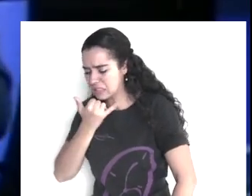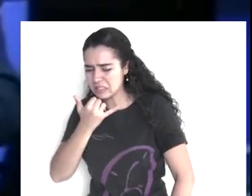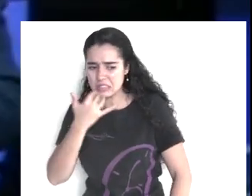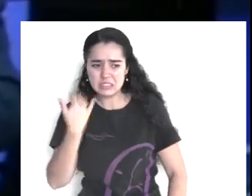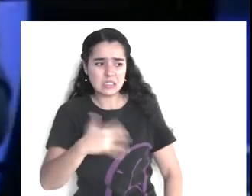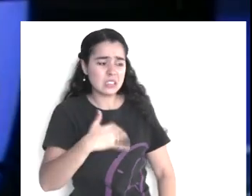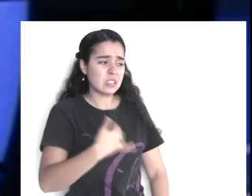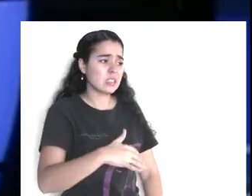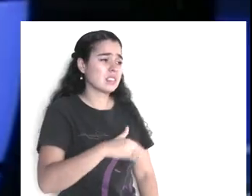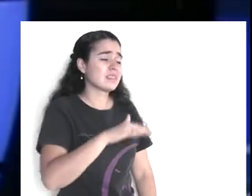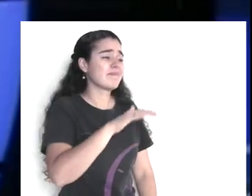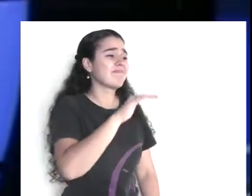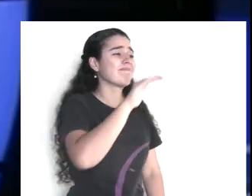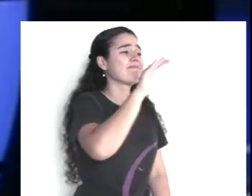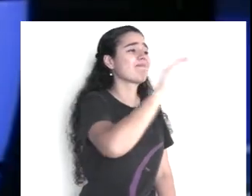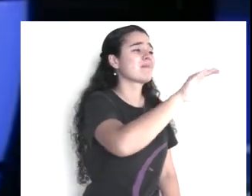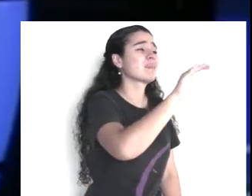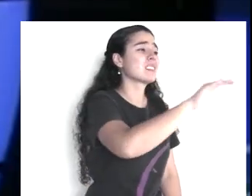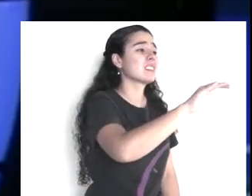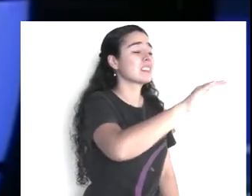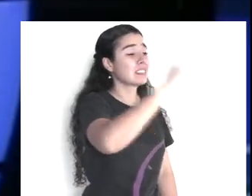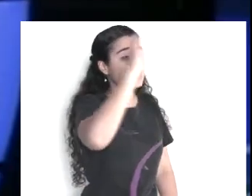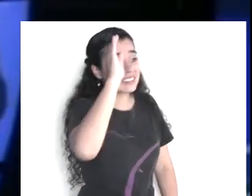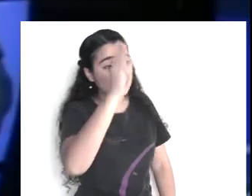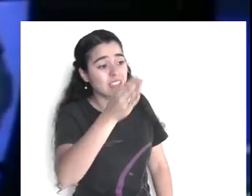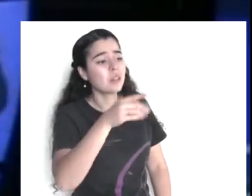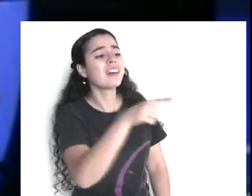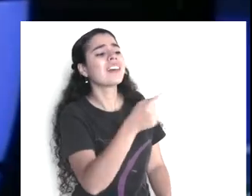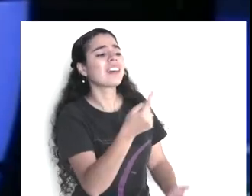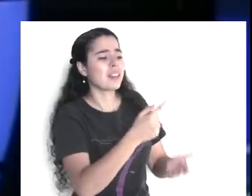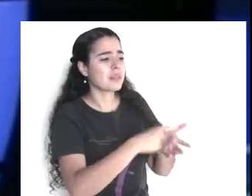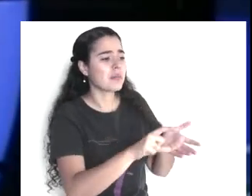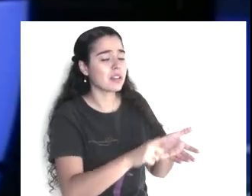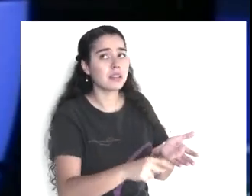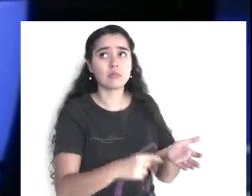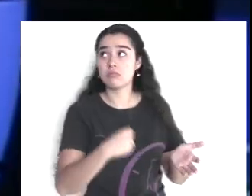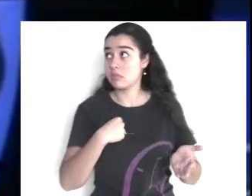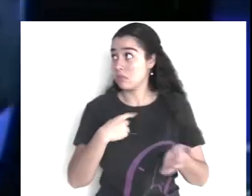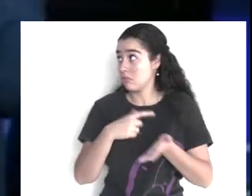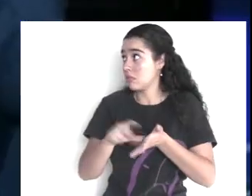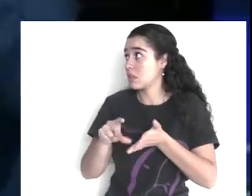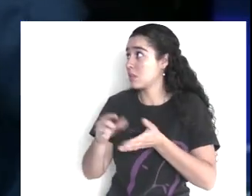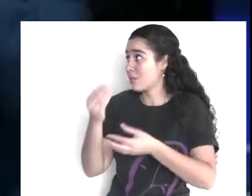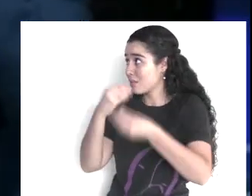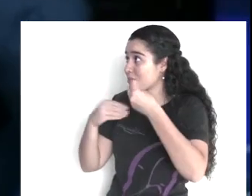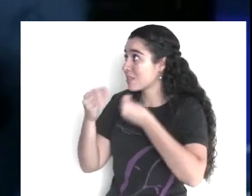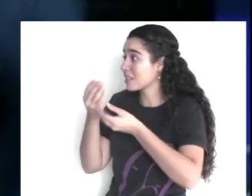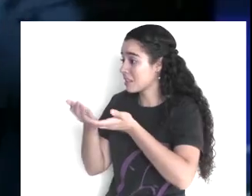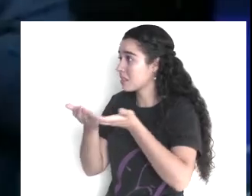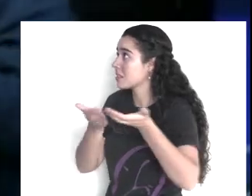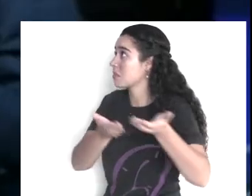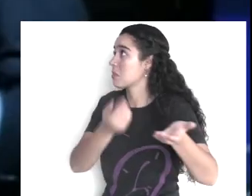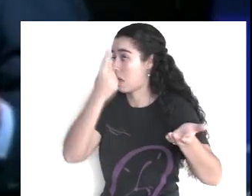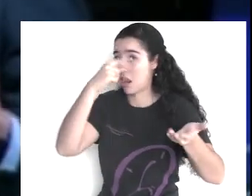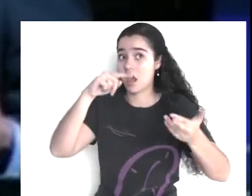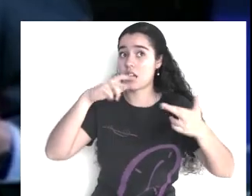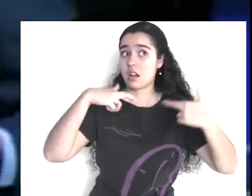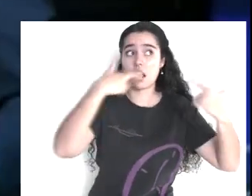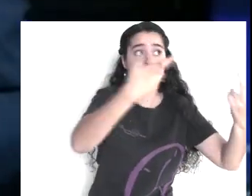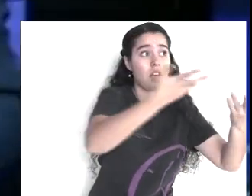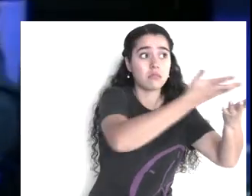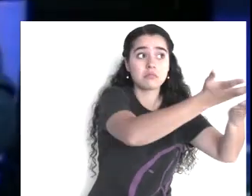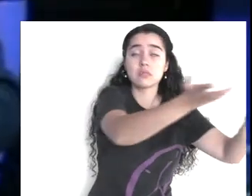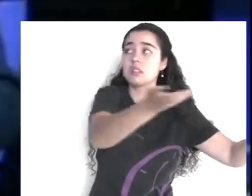se acerca con el hombre, y lo ve, y dice, ah, hola, dice, oye, y el hombre con lágrimas, en los ojos, se ve ahí en el video,